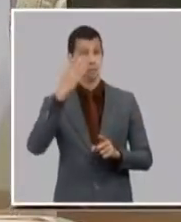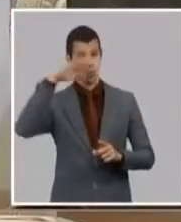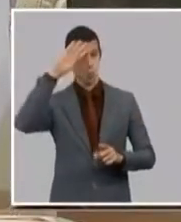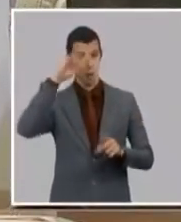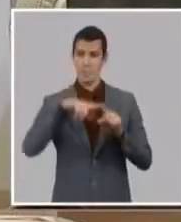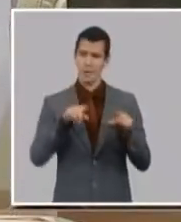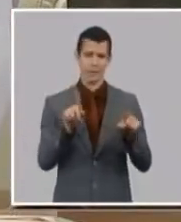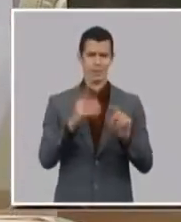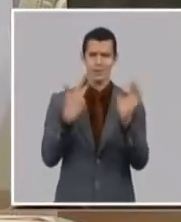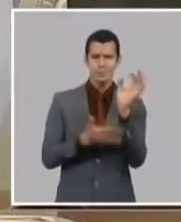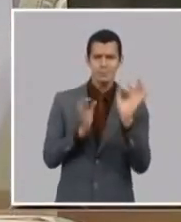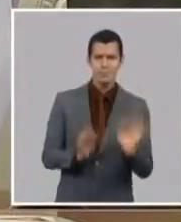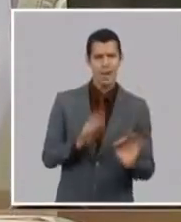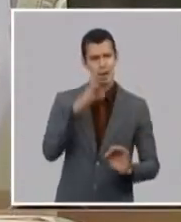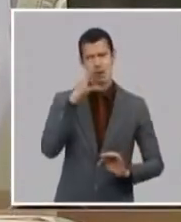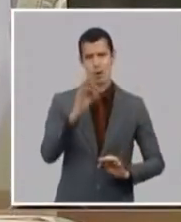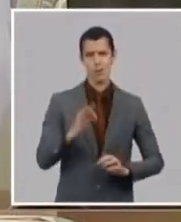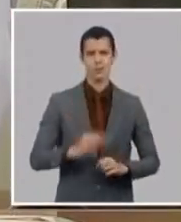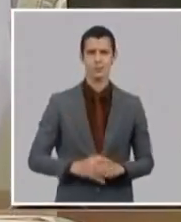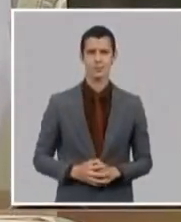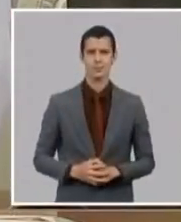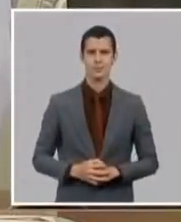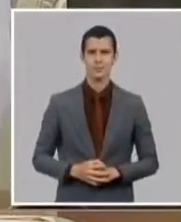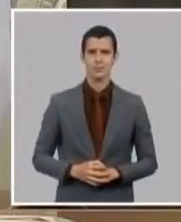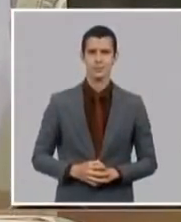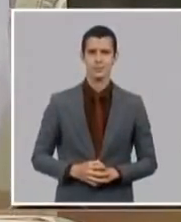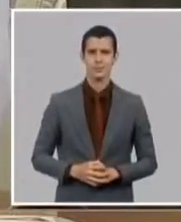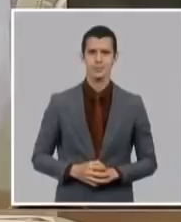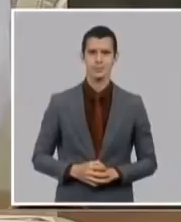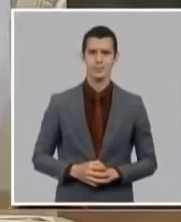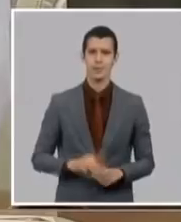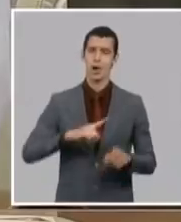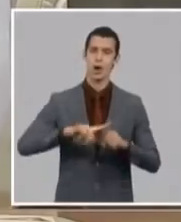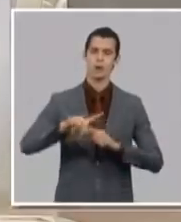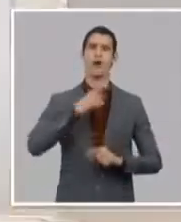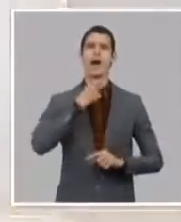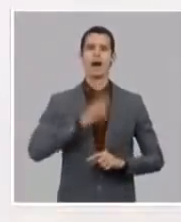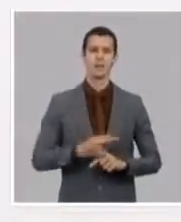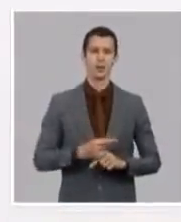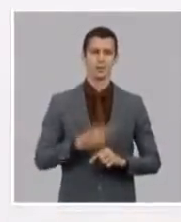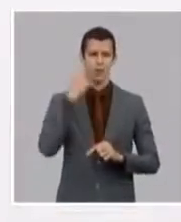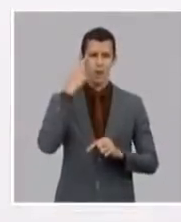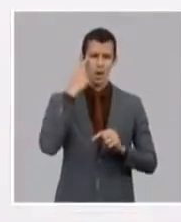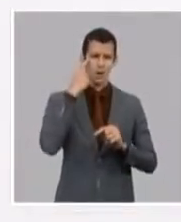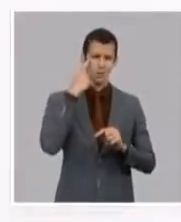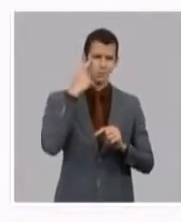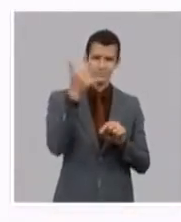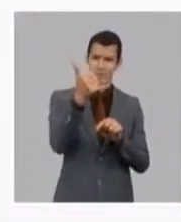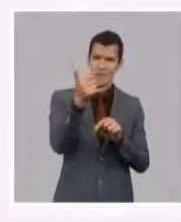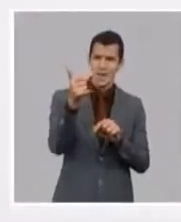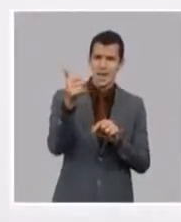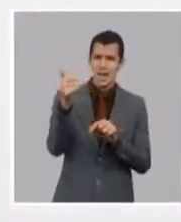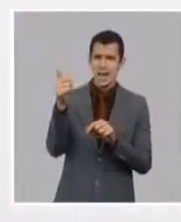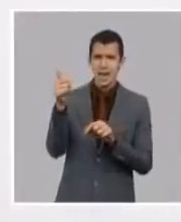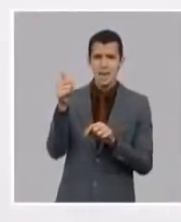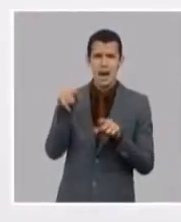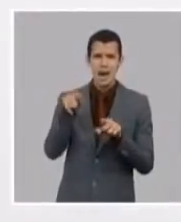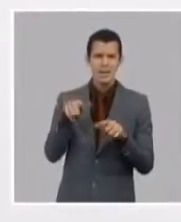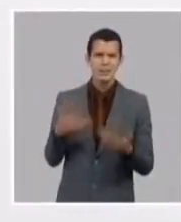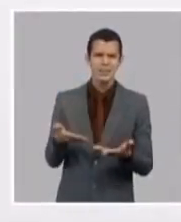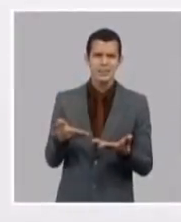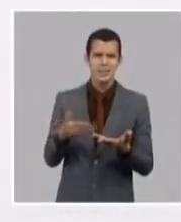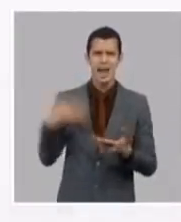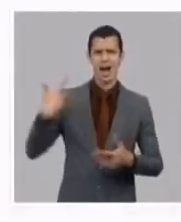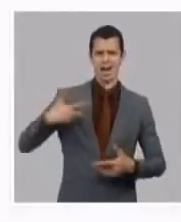con los hechos estos de celebración en Argentina en el obelisco de de Buenos Aires